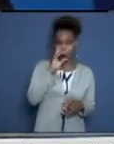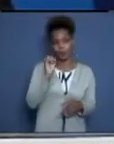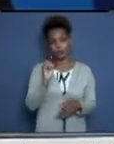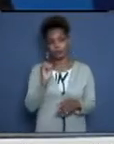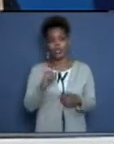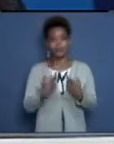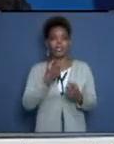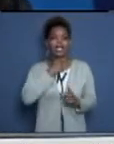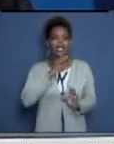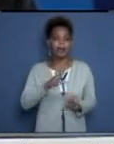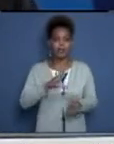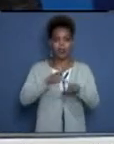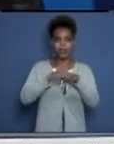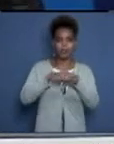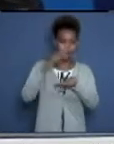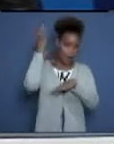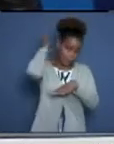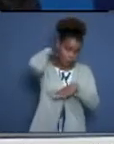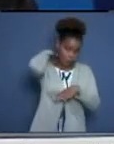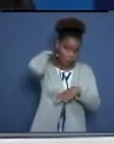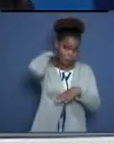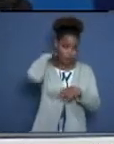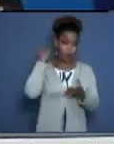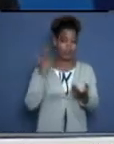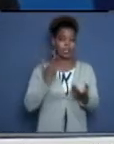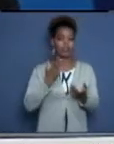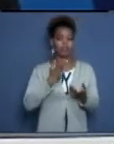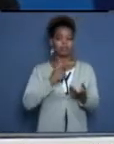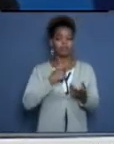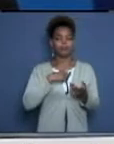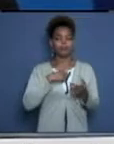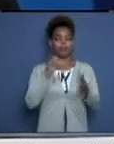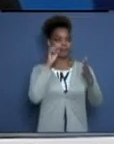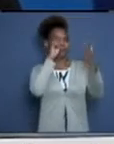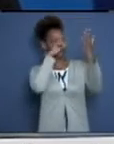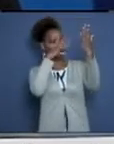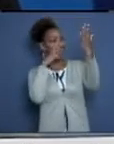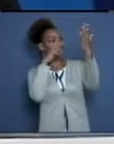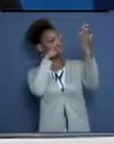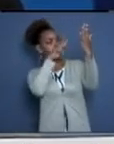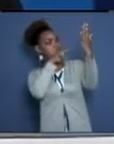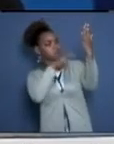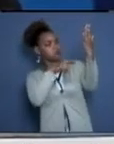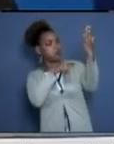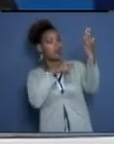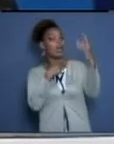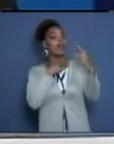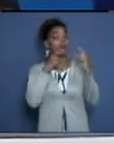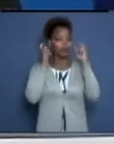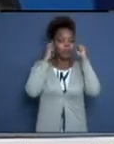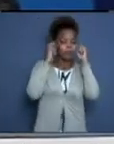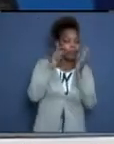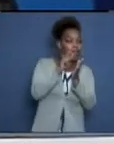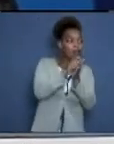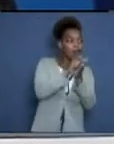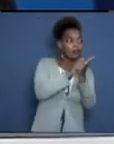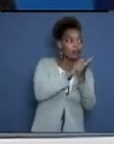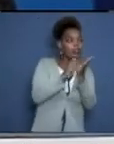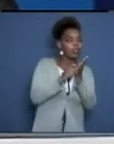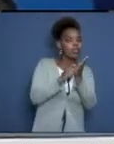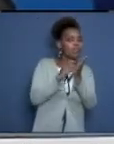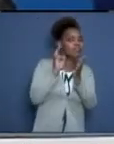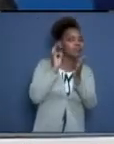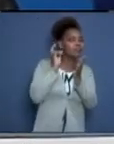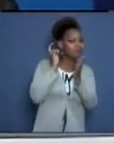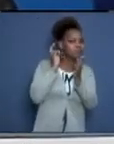neumonía, es decir, de infiltrado en la radiografía de tora y de que se oculten ruidos en los pulmones, ni siquiera eso